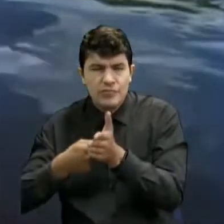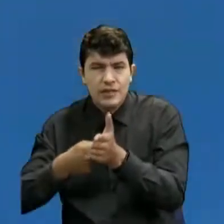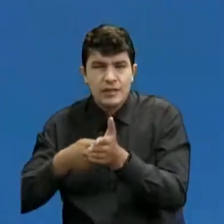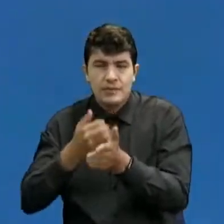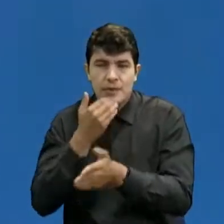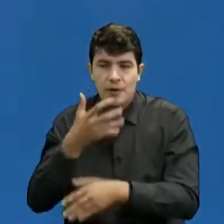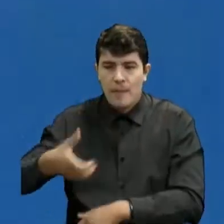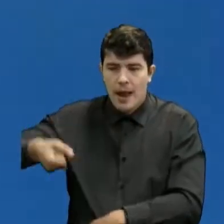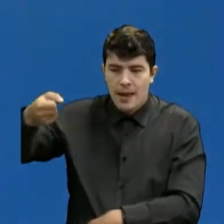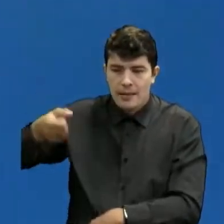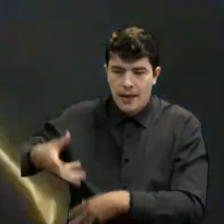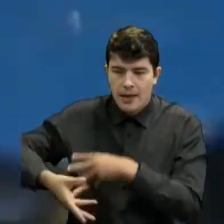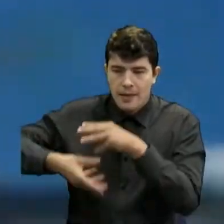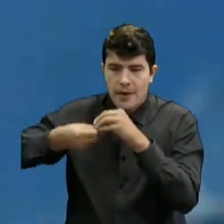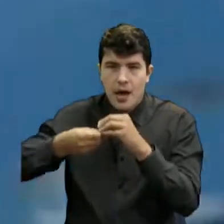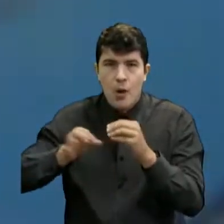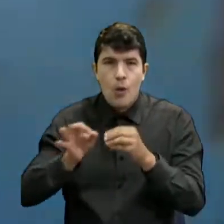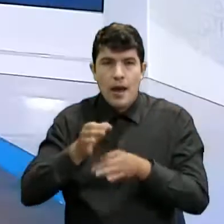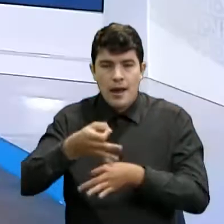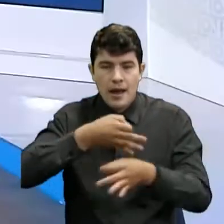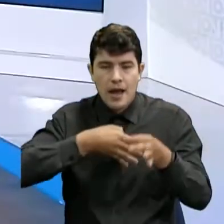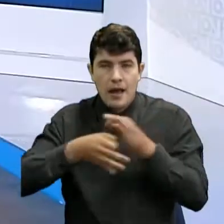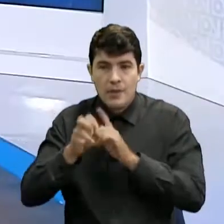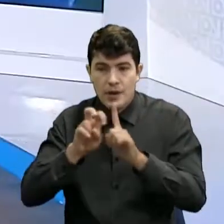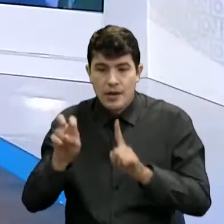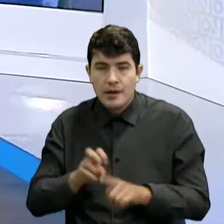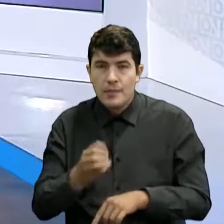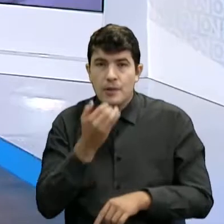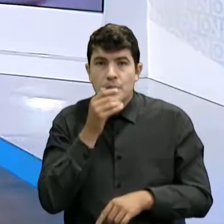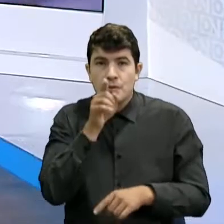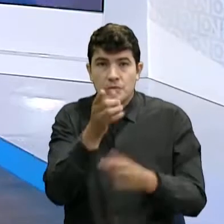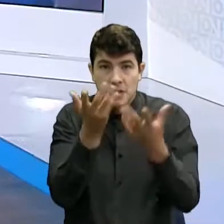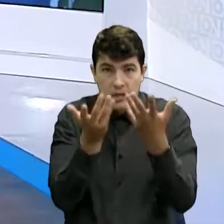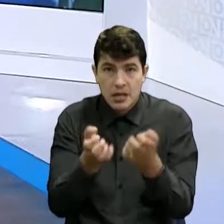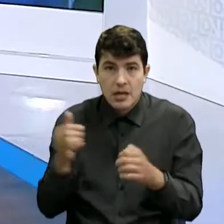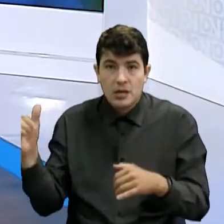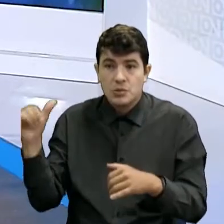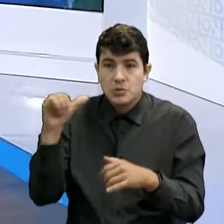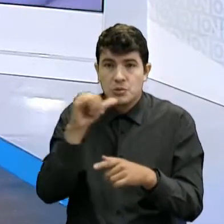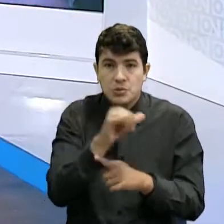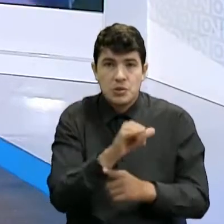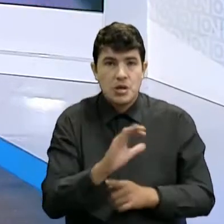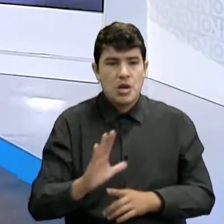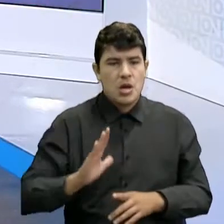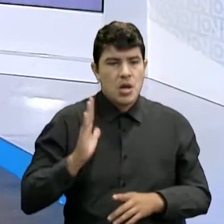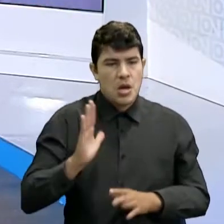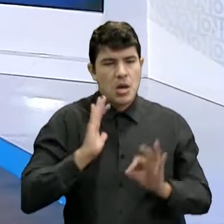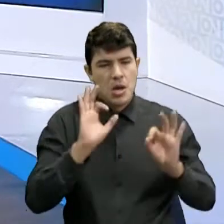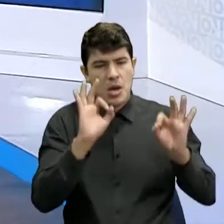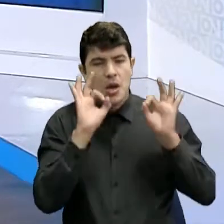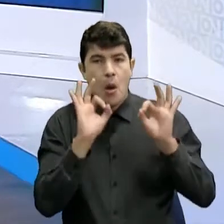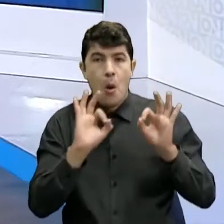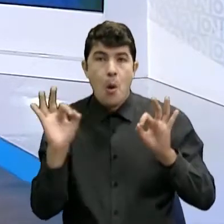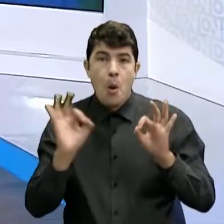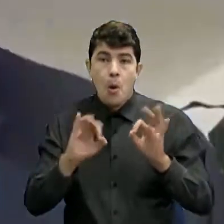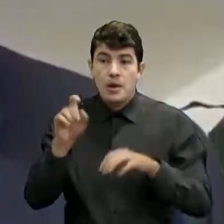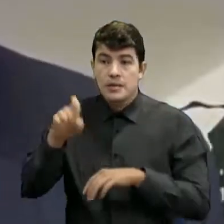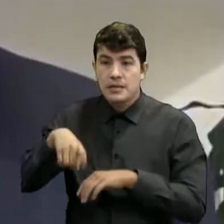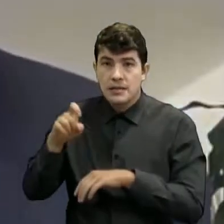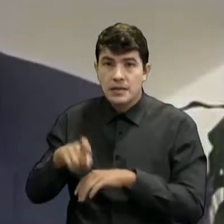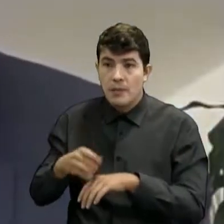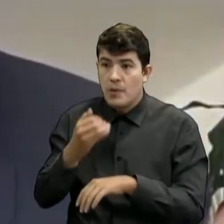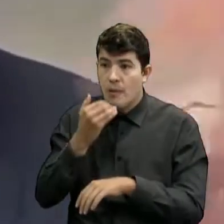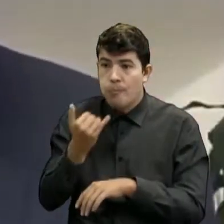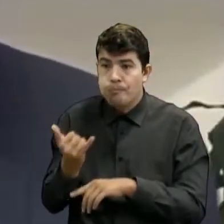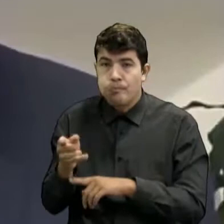maleta adicional, el cambio de categoría, si usted quiere irse en clase ejecutiva, si necesita transportar también